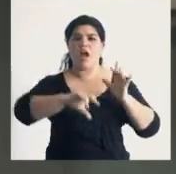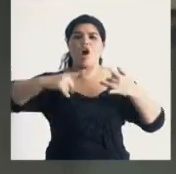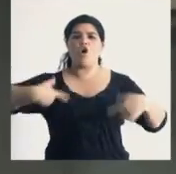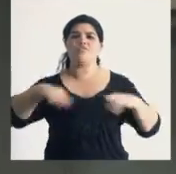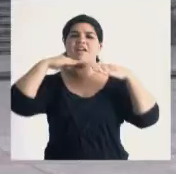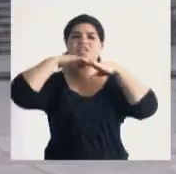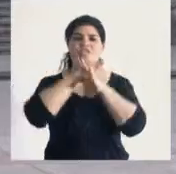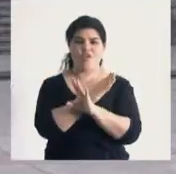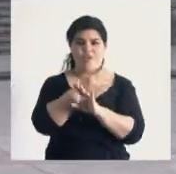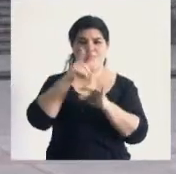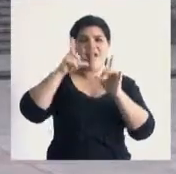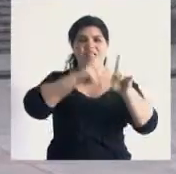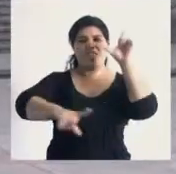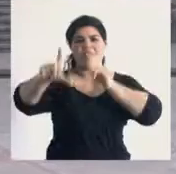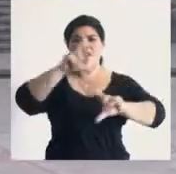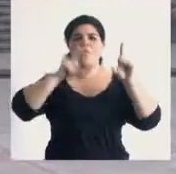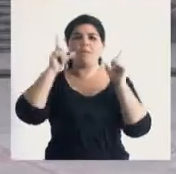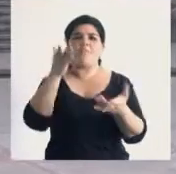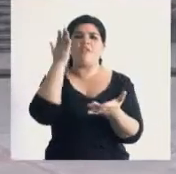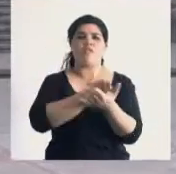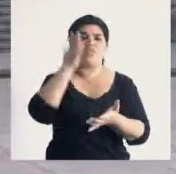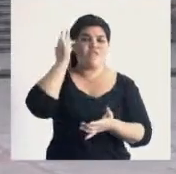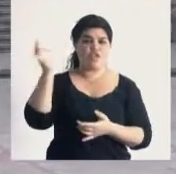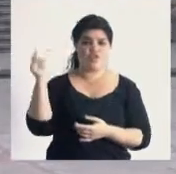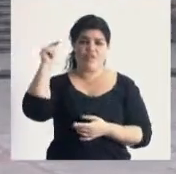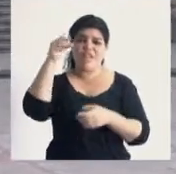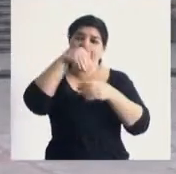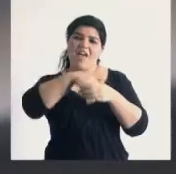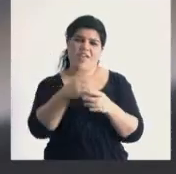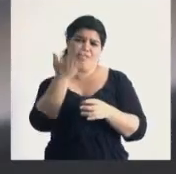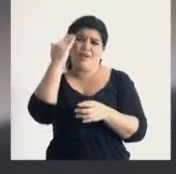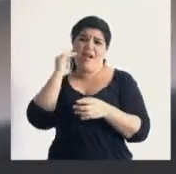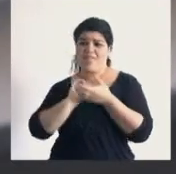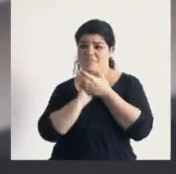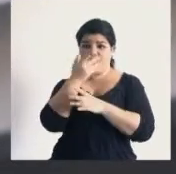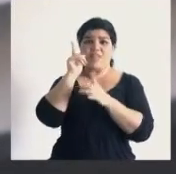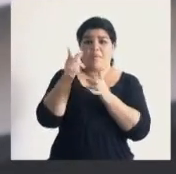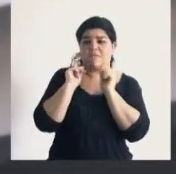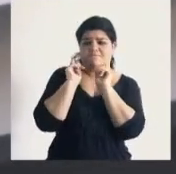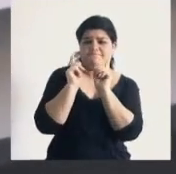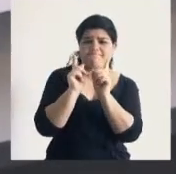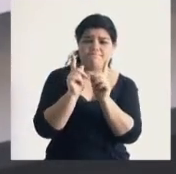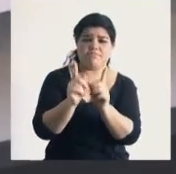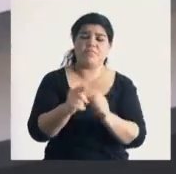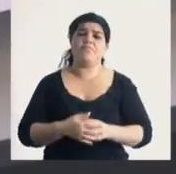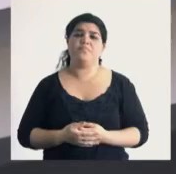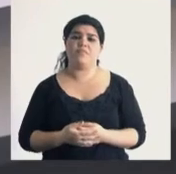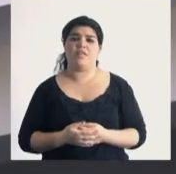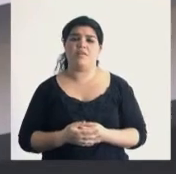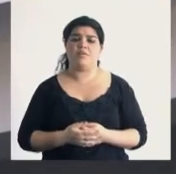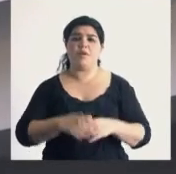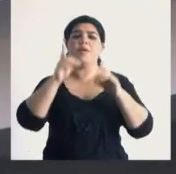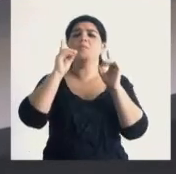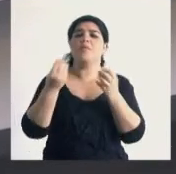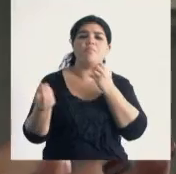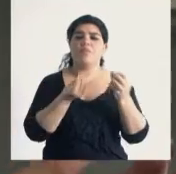a los desarrollos de lenguas que la Facultad de Filosofía y Letras tiene desde su creación. A partir de ese momento se